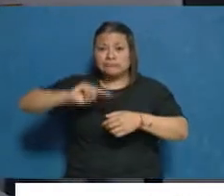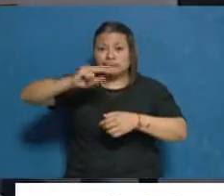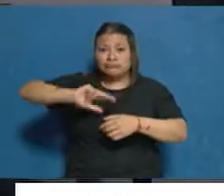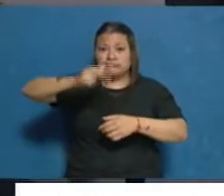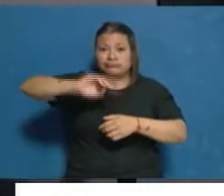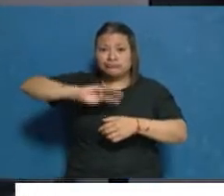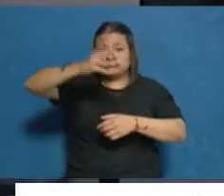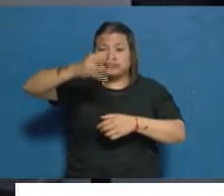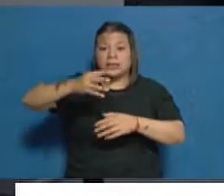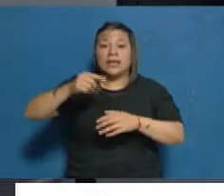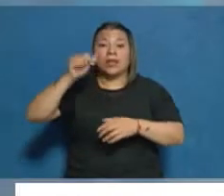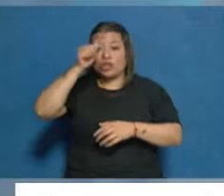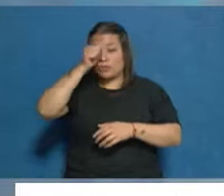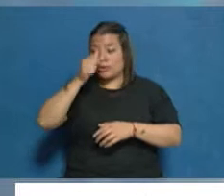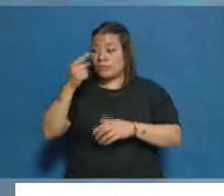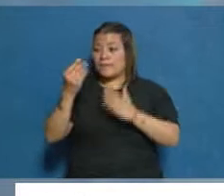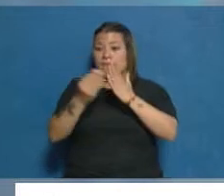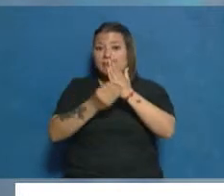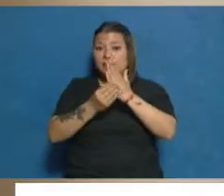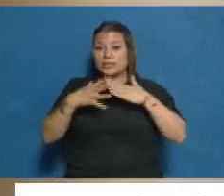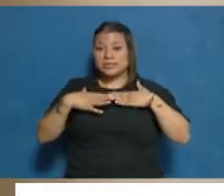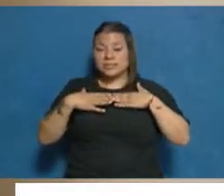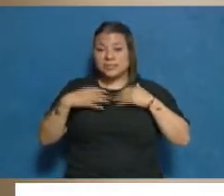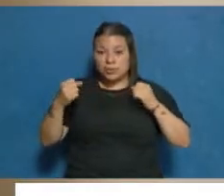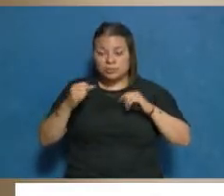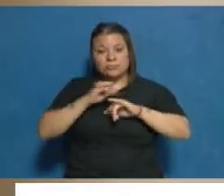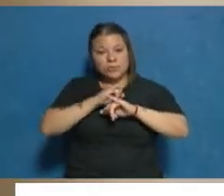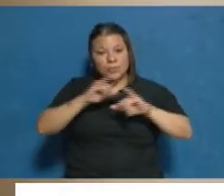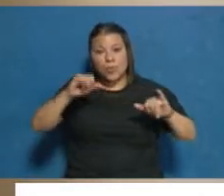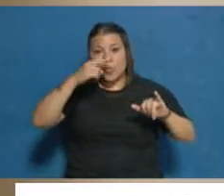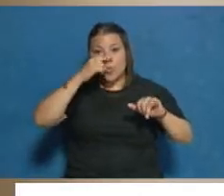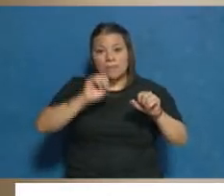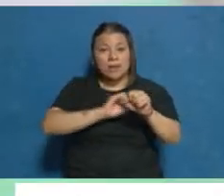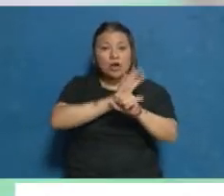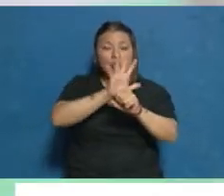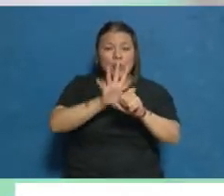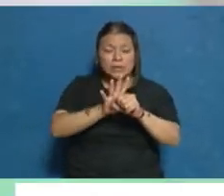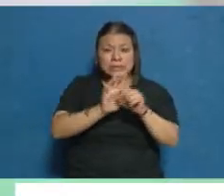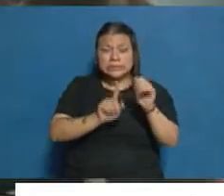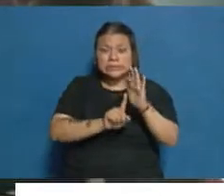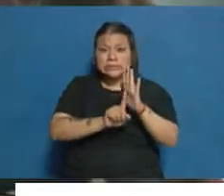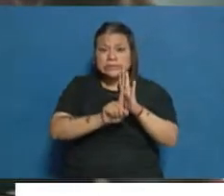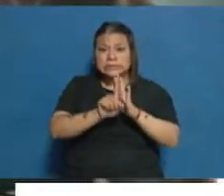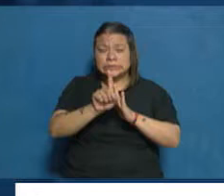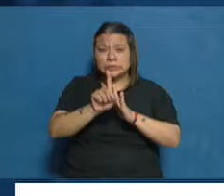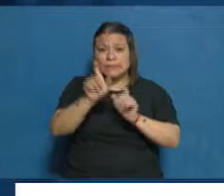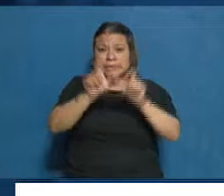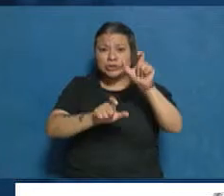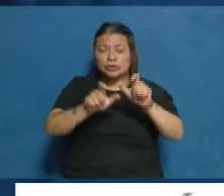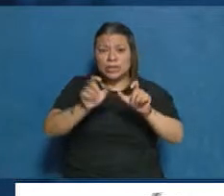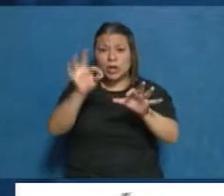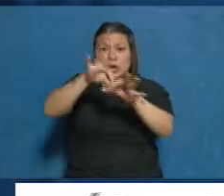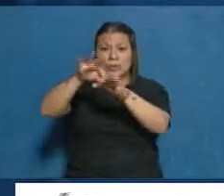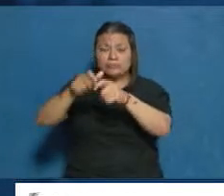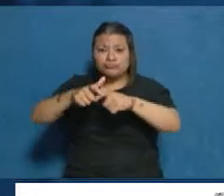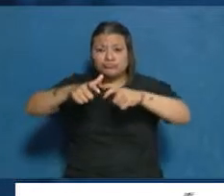Este domingo el Ministerio de Salud dio a conocer el último parte epidemiológico de COVID, donde se registró una suba importante de casos. Según